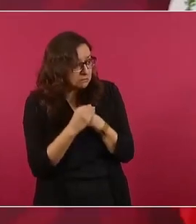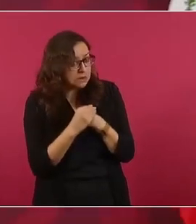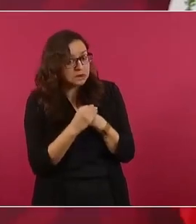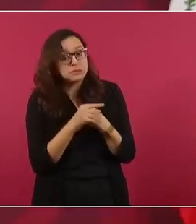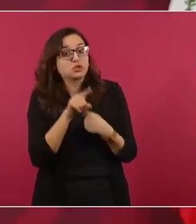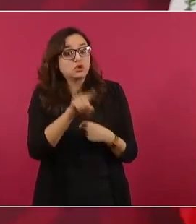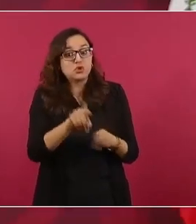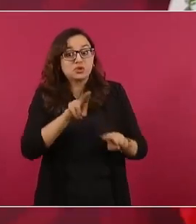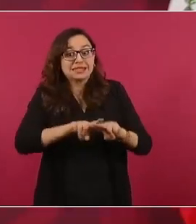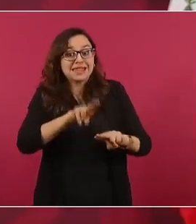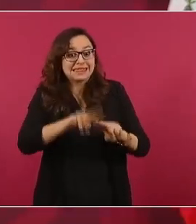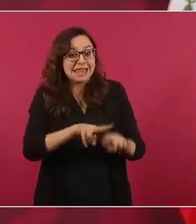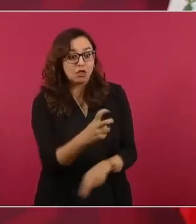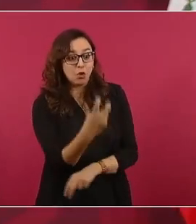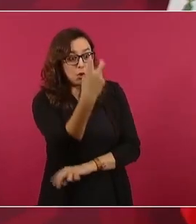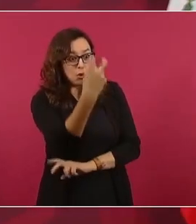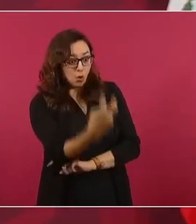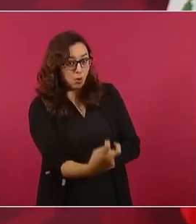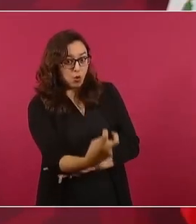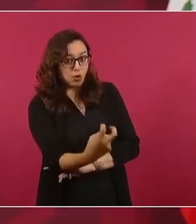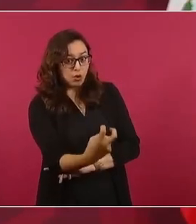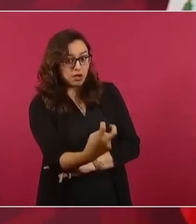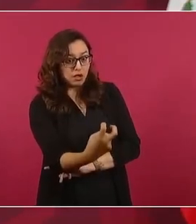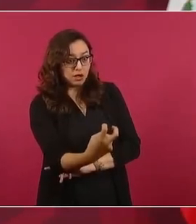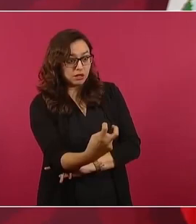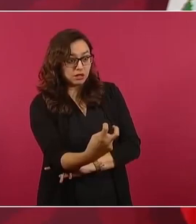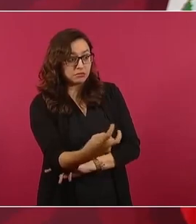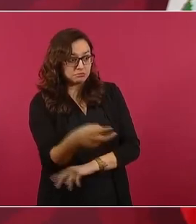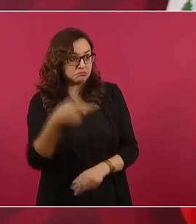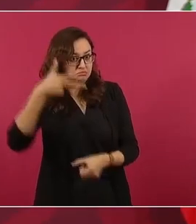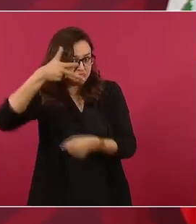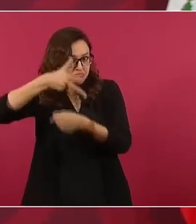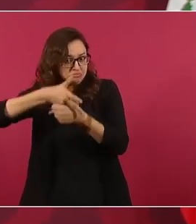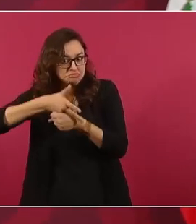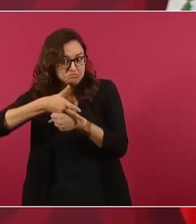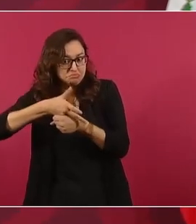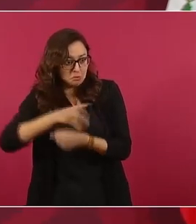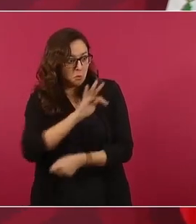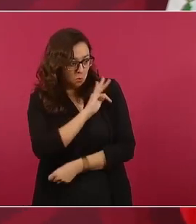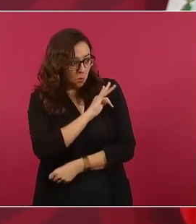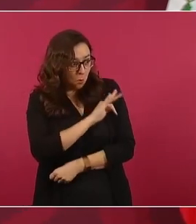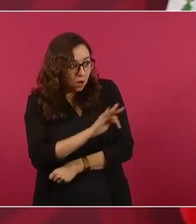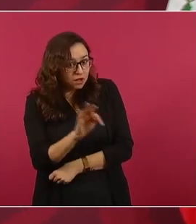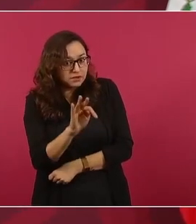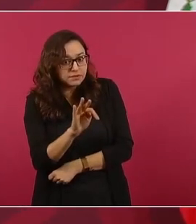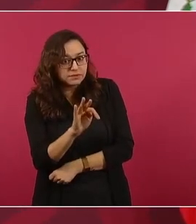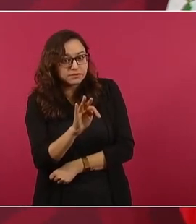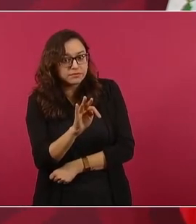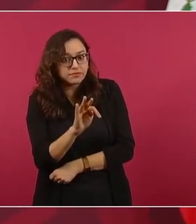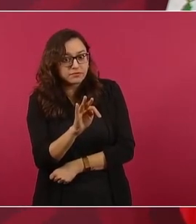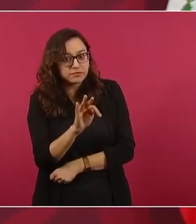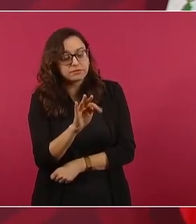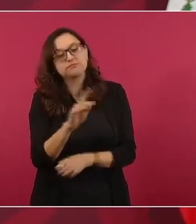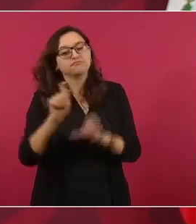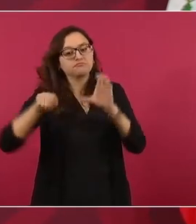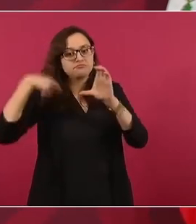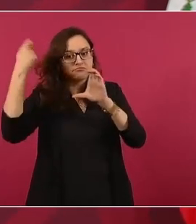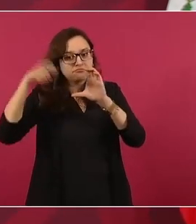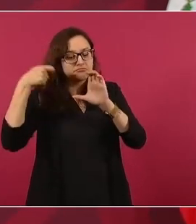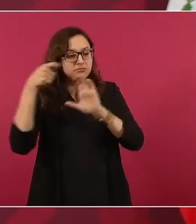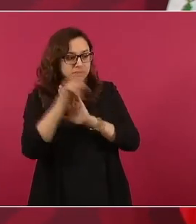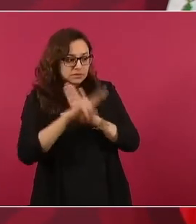sentarme en la banca de ellos y grabar ahí